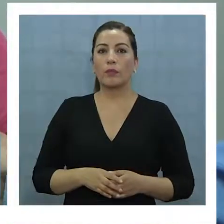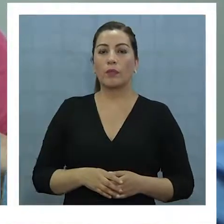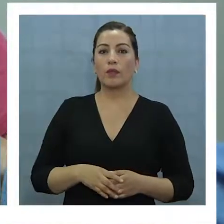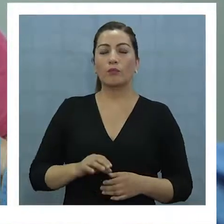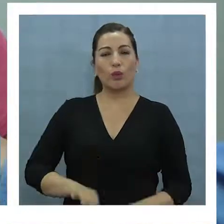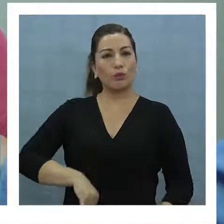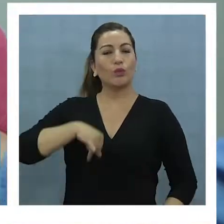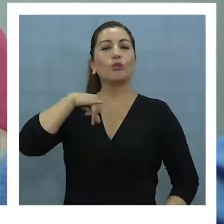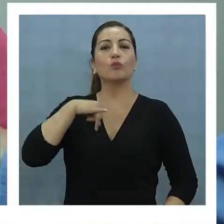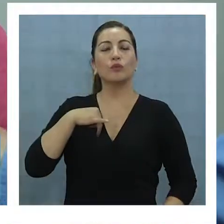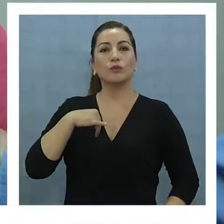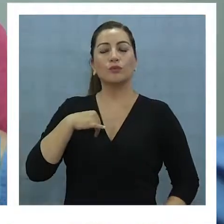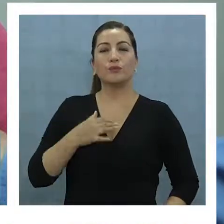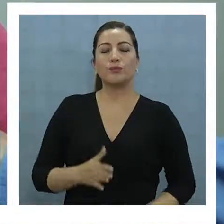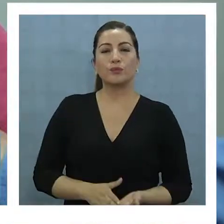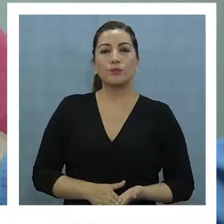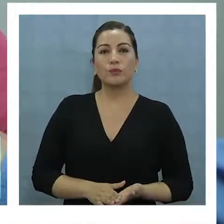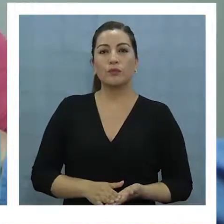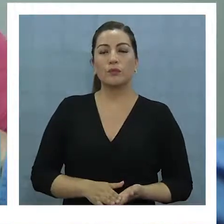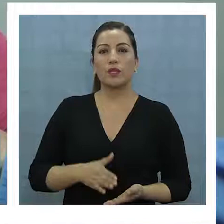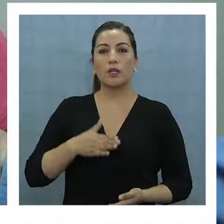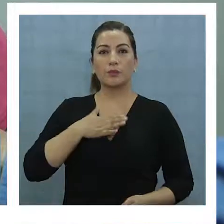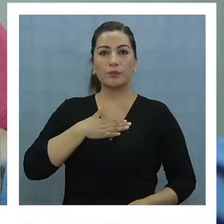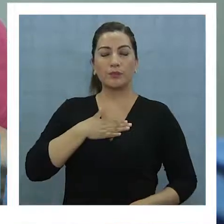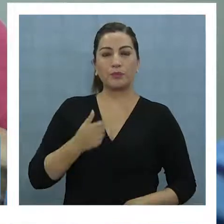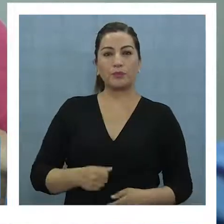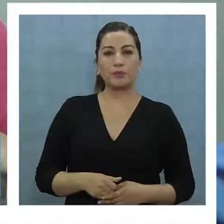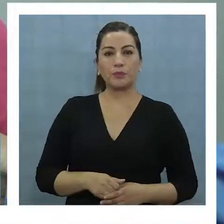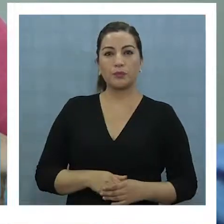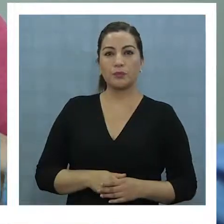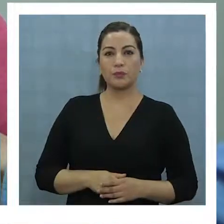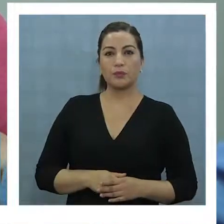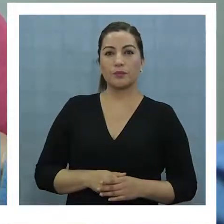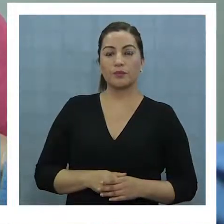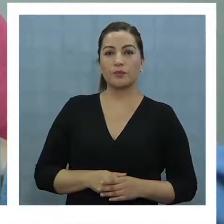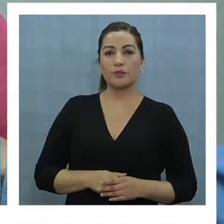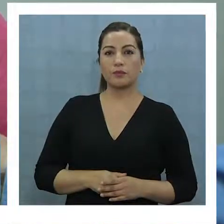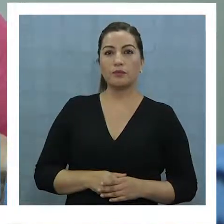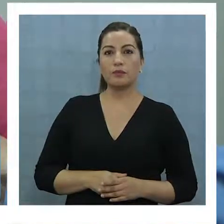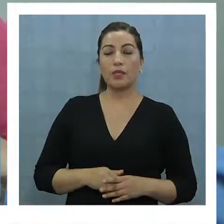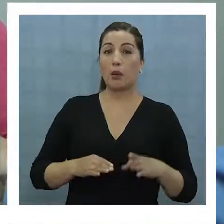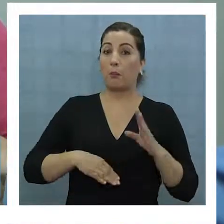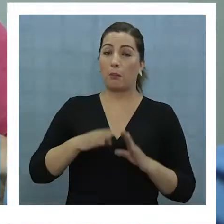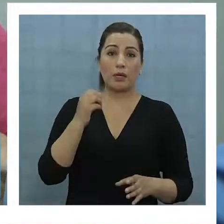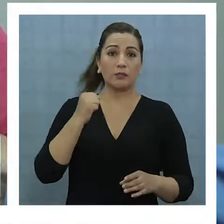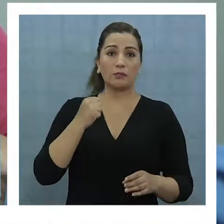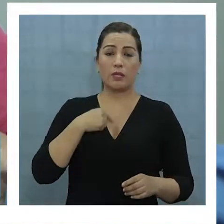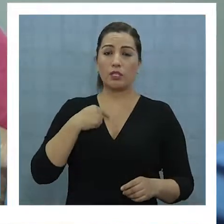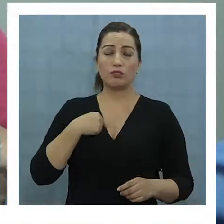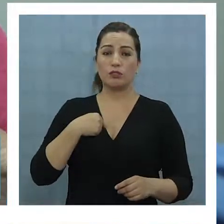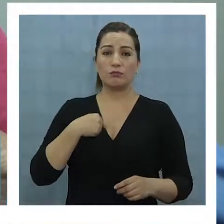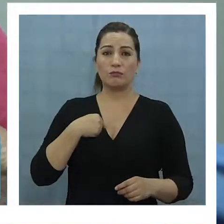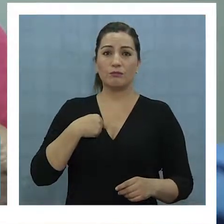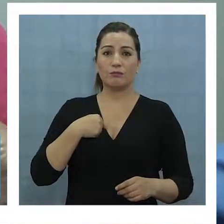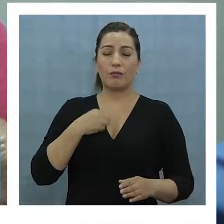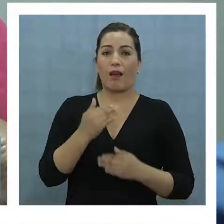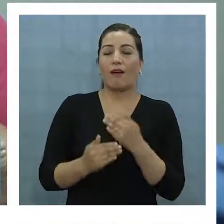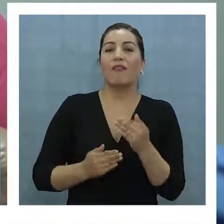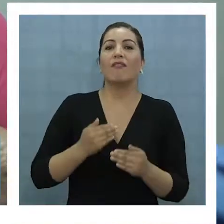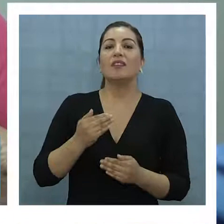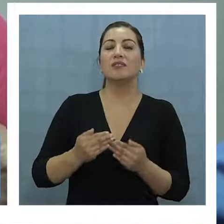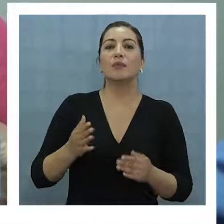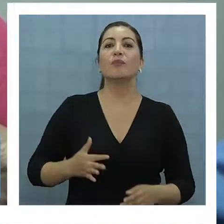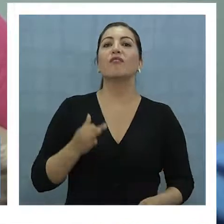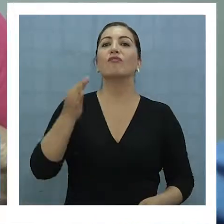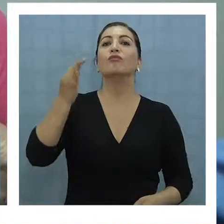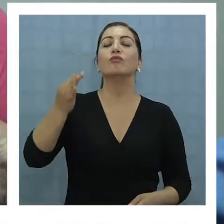satisfactorio porque me está dando algo más para yo poder sobresalir adelante, para el